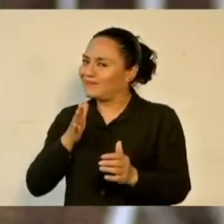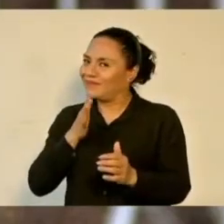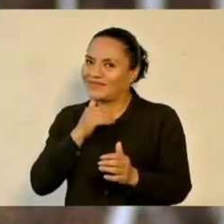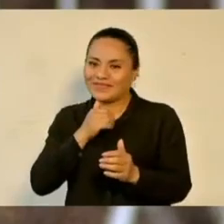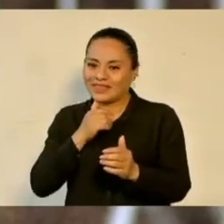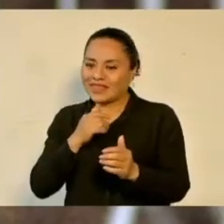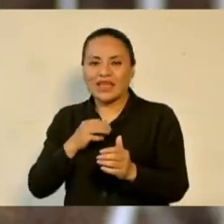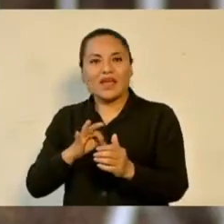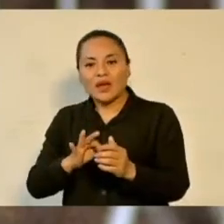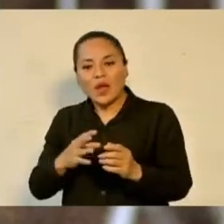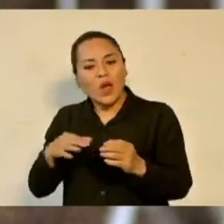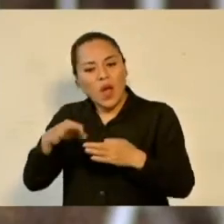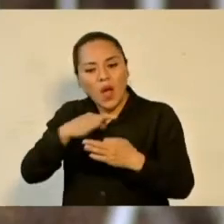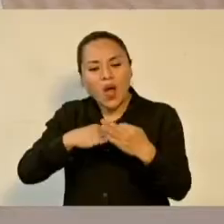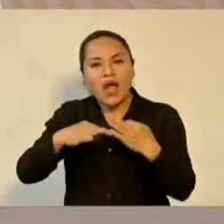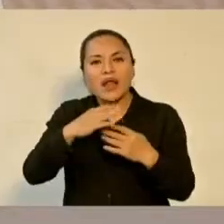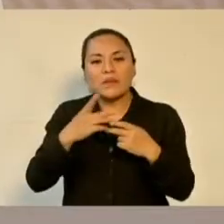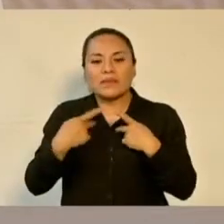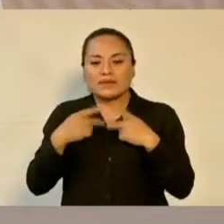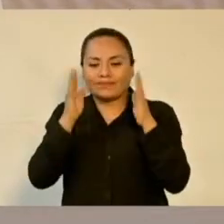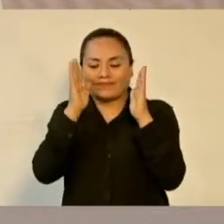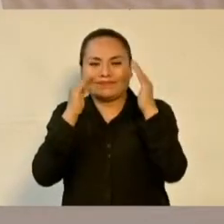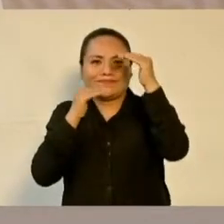los conservadores